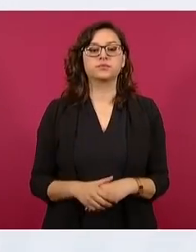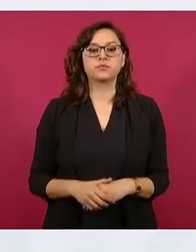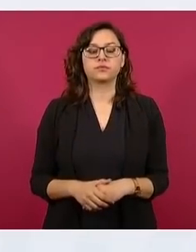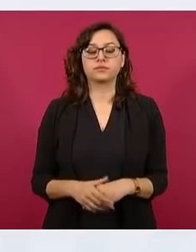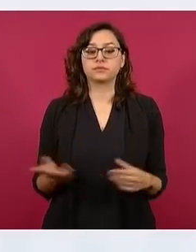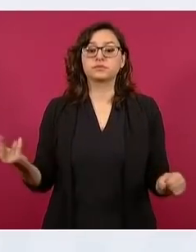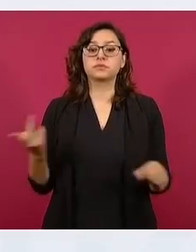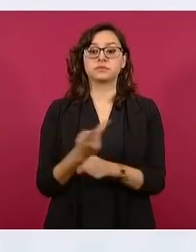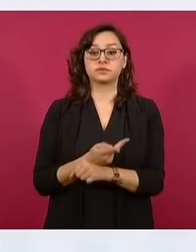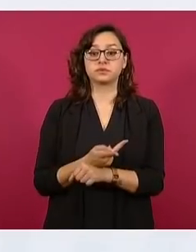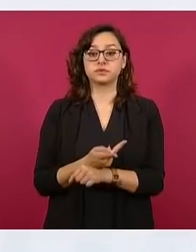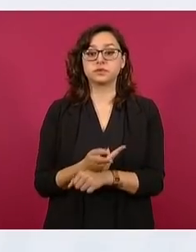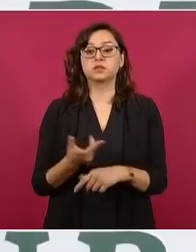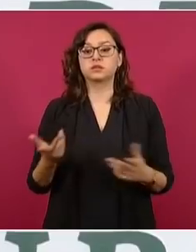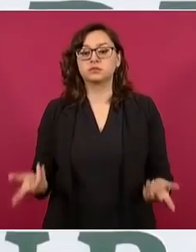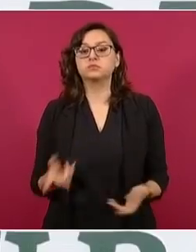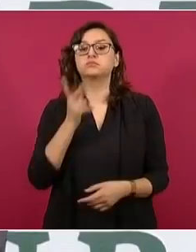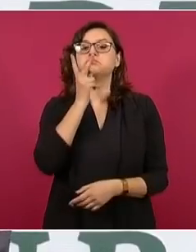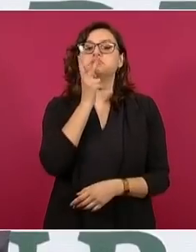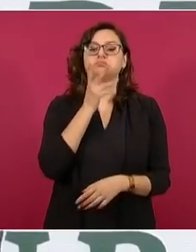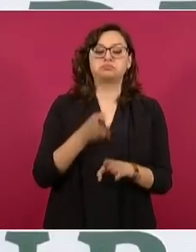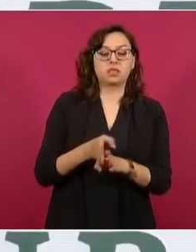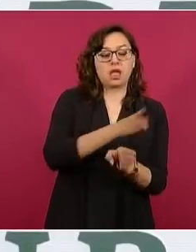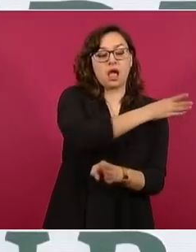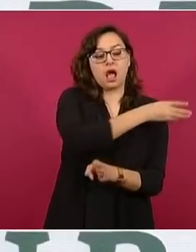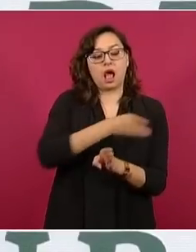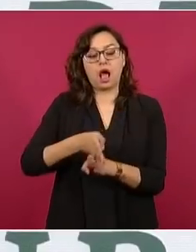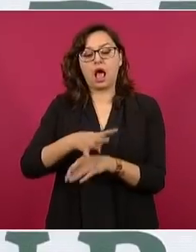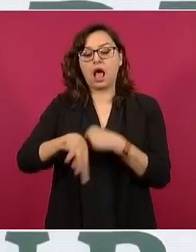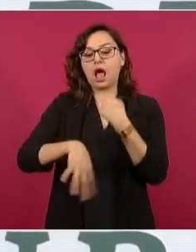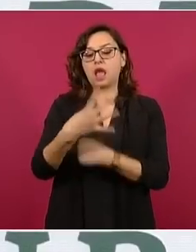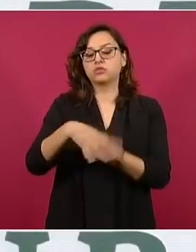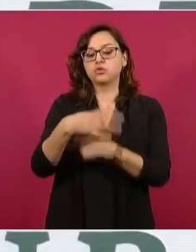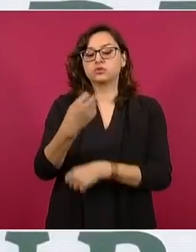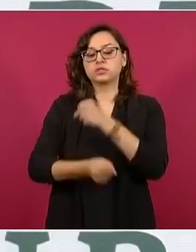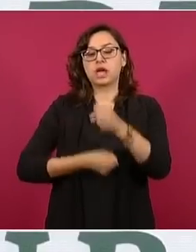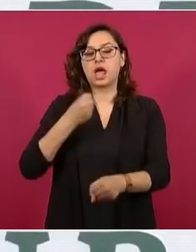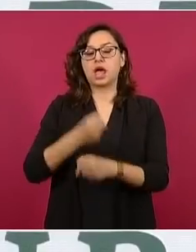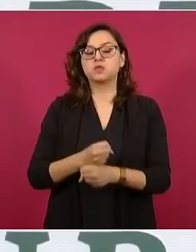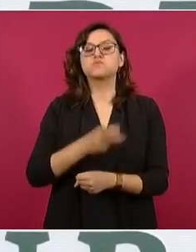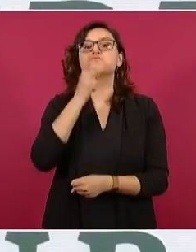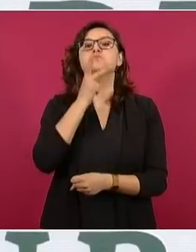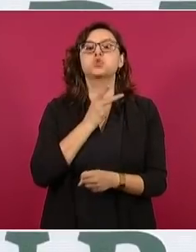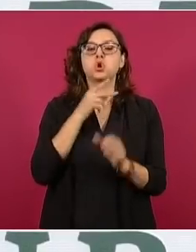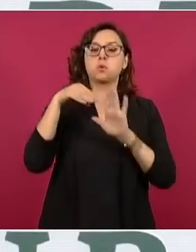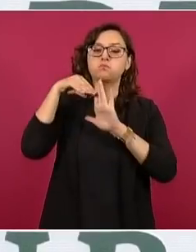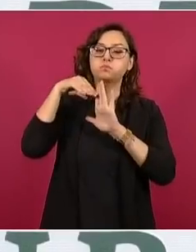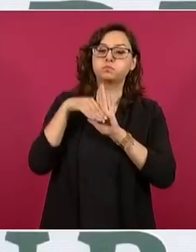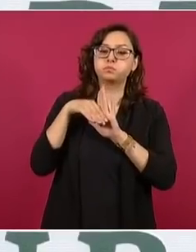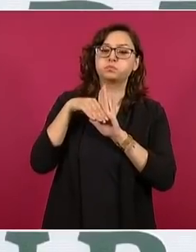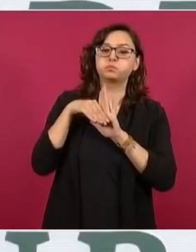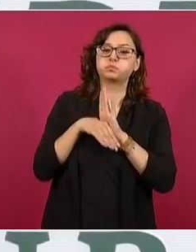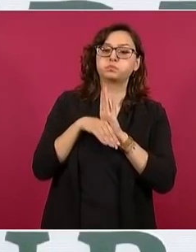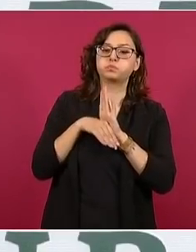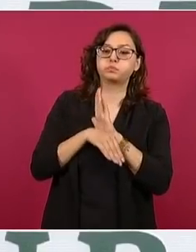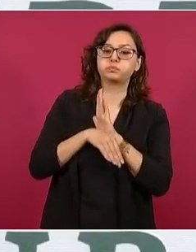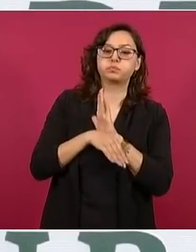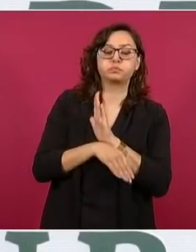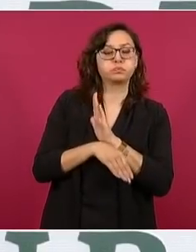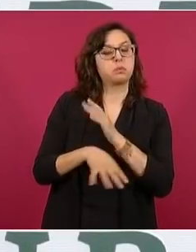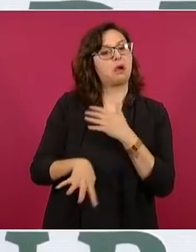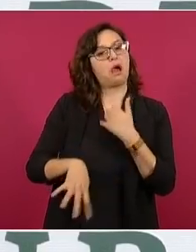de pérdidas continuas de producción, ahora ya estamos aumentando la extracción de petróleo.